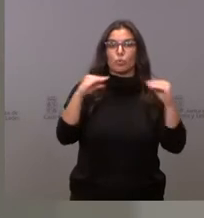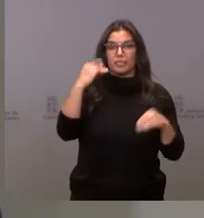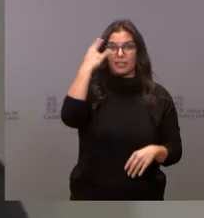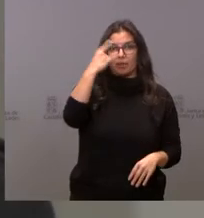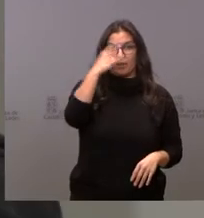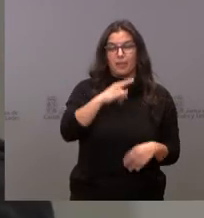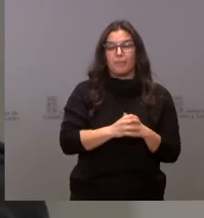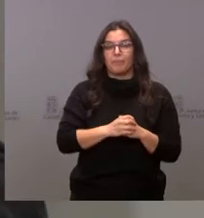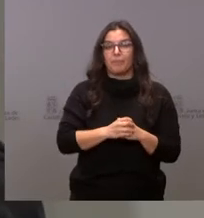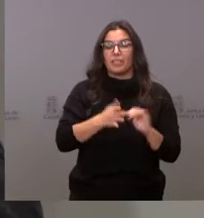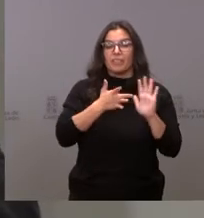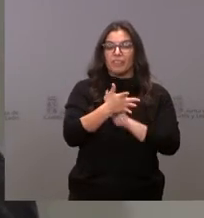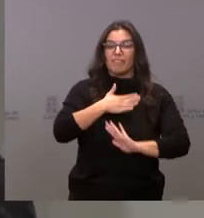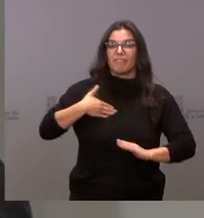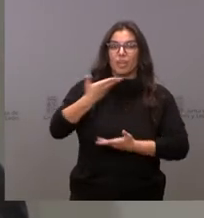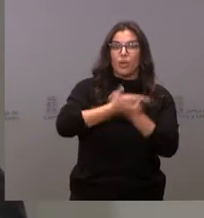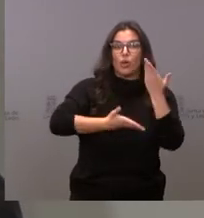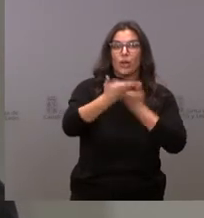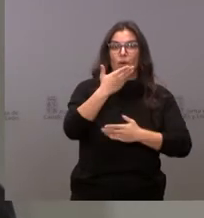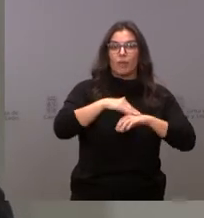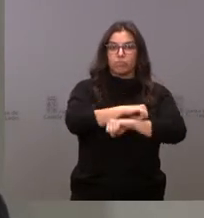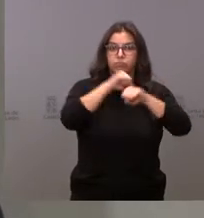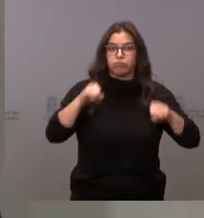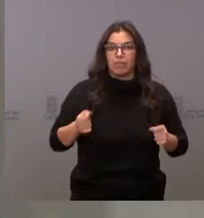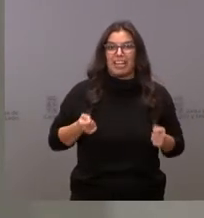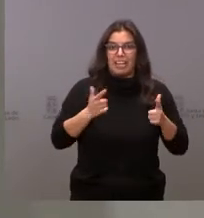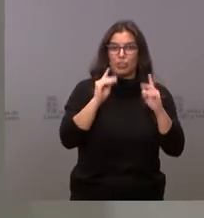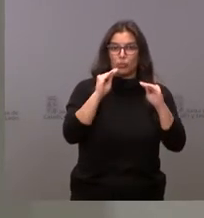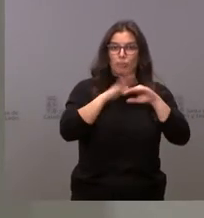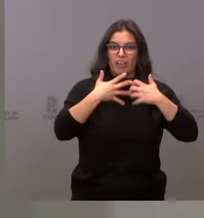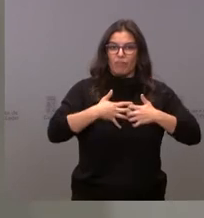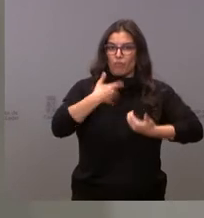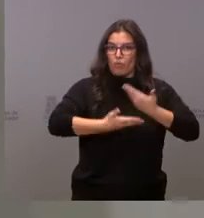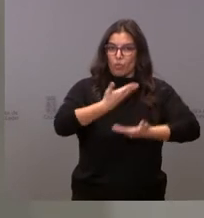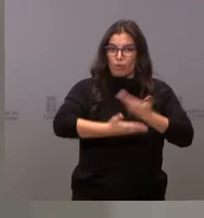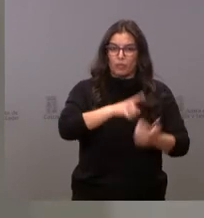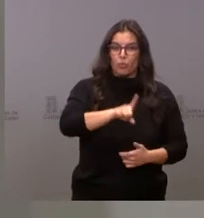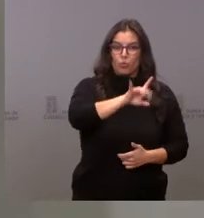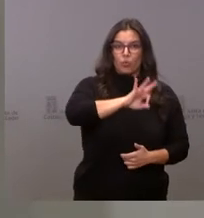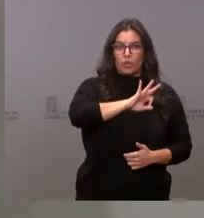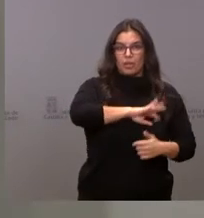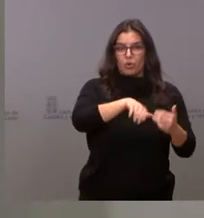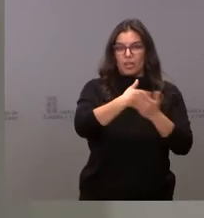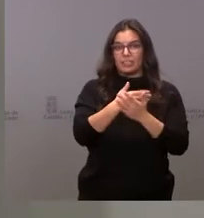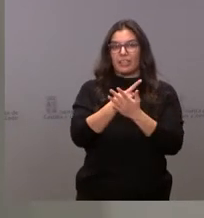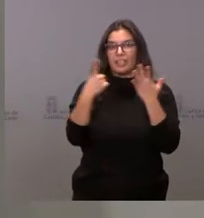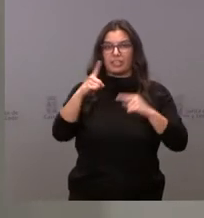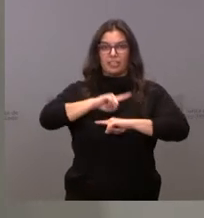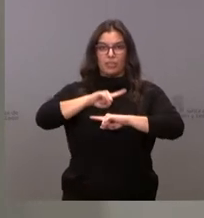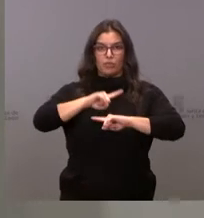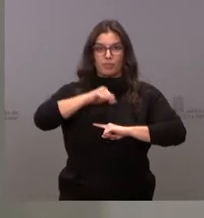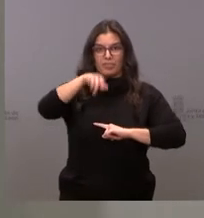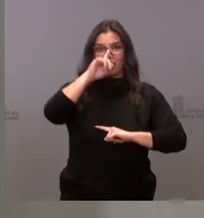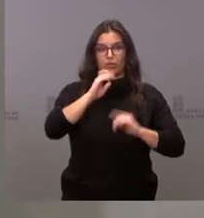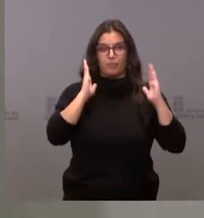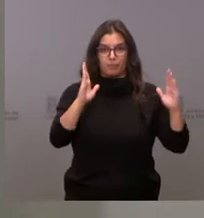Salamanca. Se trata de colaborar en la financiación de sus gastos de funcionamiento desde el 1 de enero hasta el 26 de noviembre de este